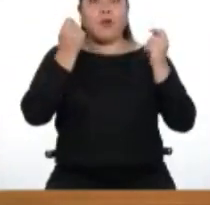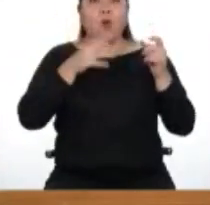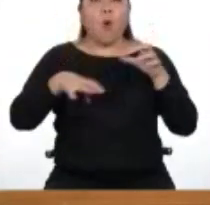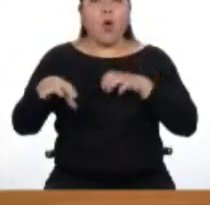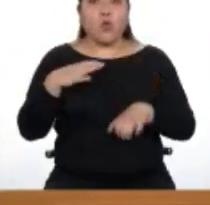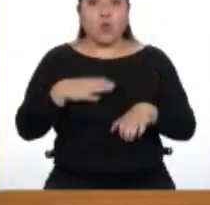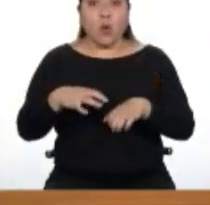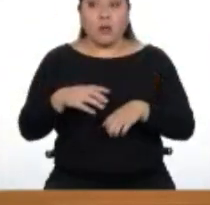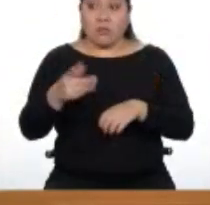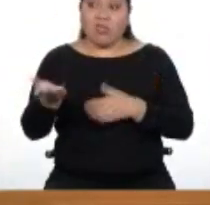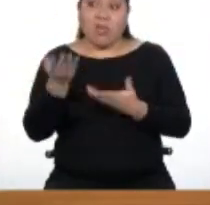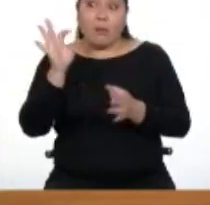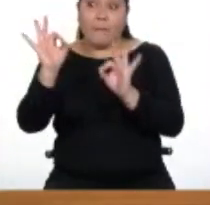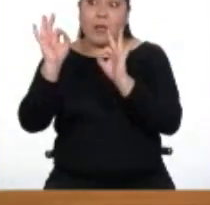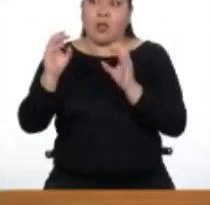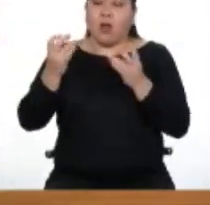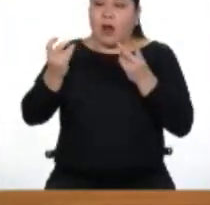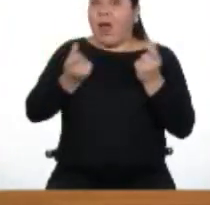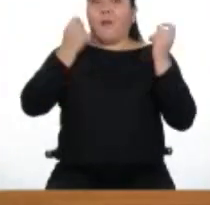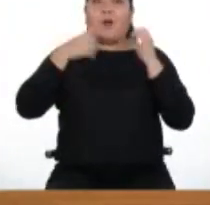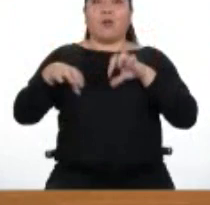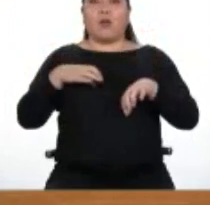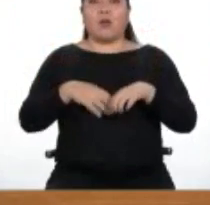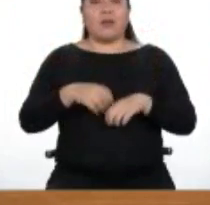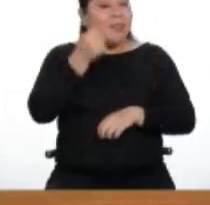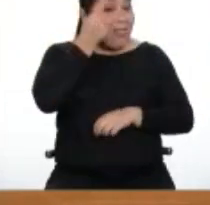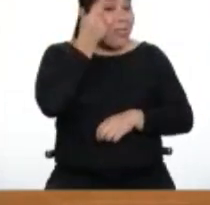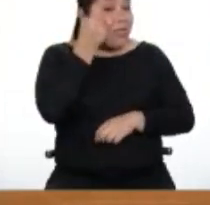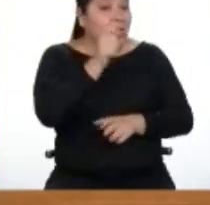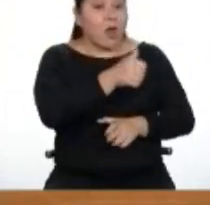frente a una amenaza y a comprender a los demás.